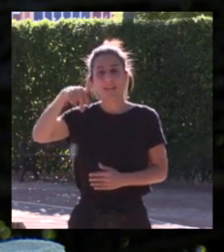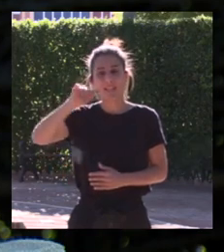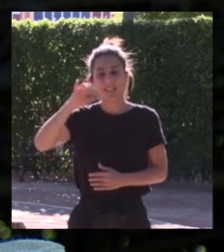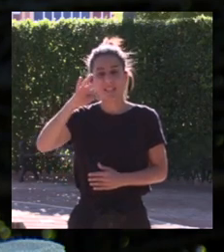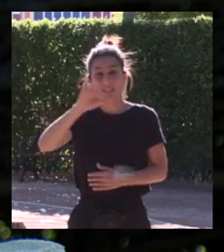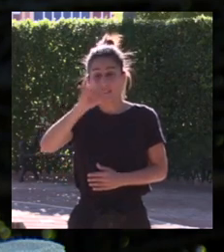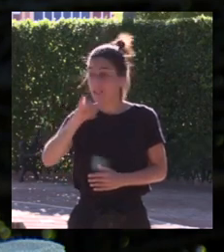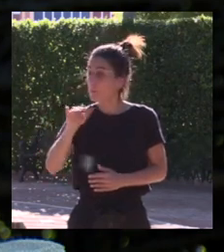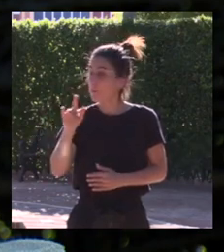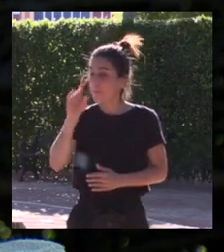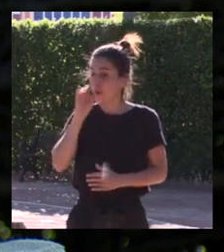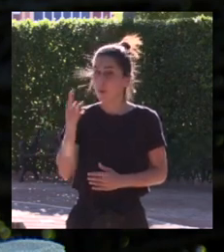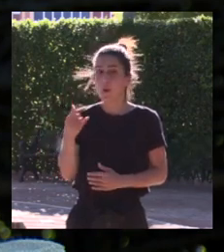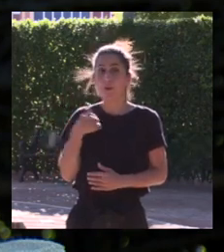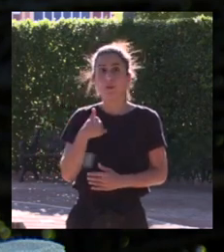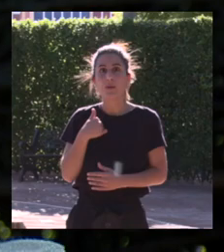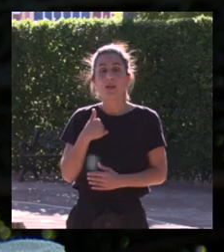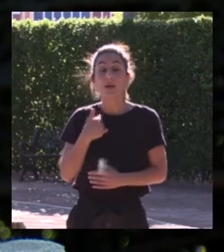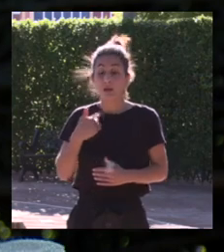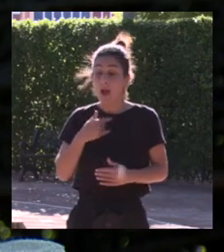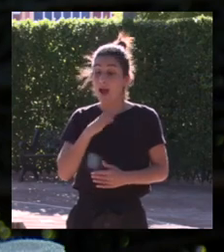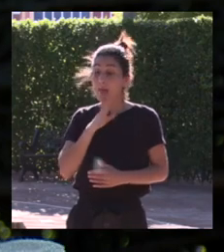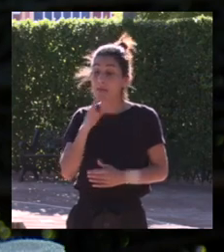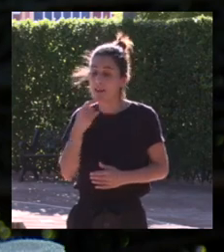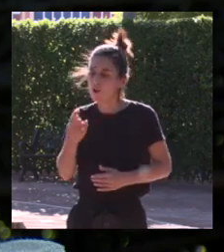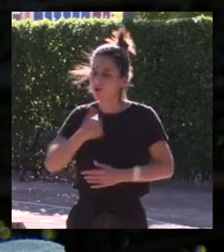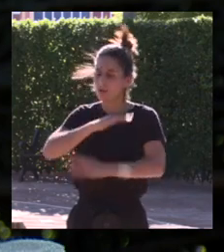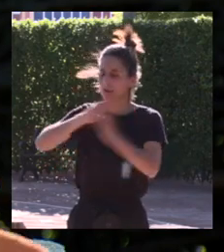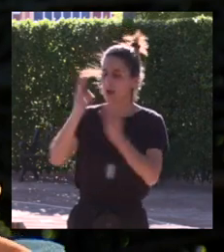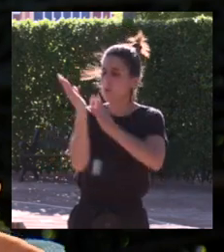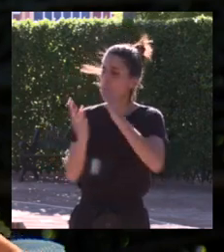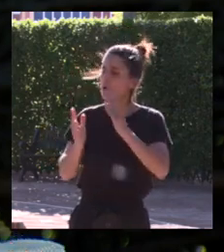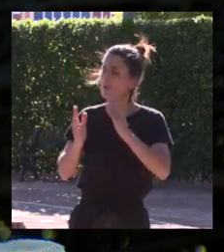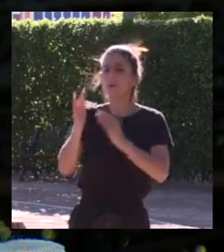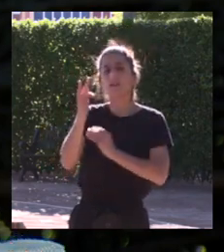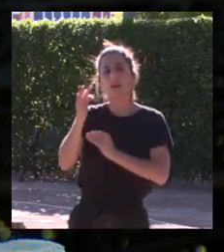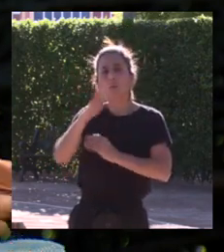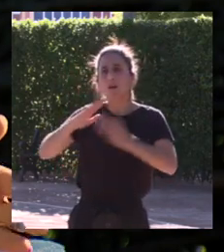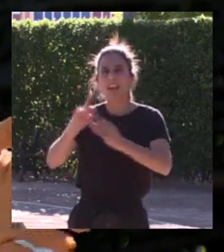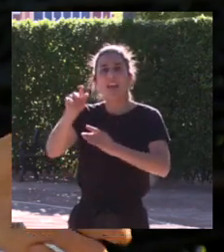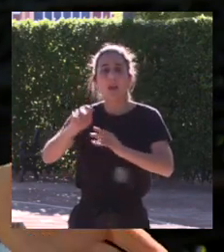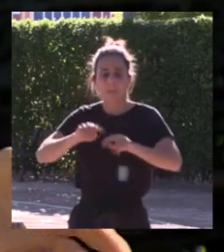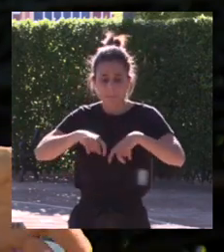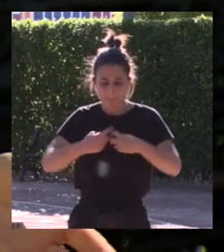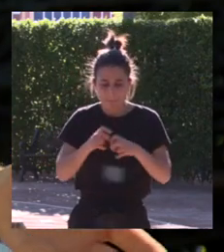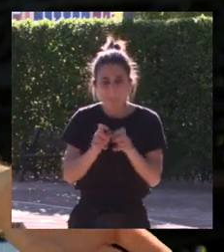cuando le dijo a su madre que se quería dedicar al taekwondo le dijo que ella como que taekwondo que ella macramé